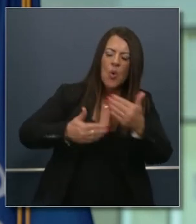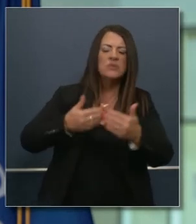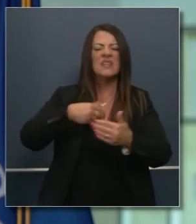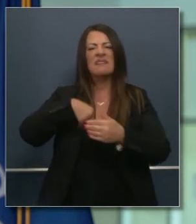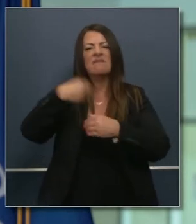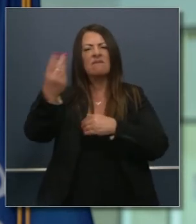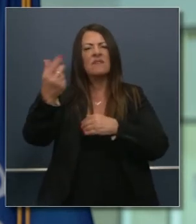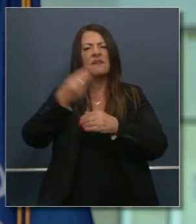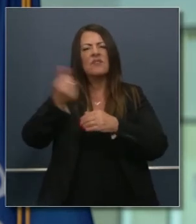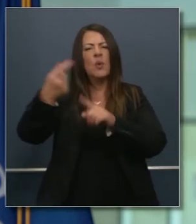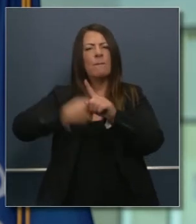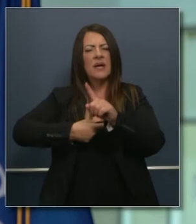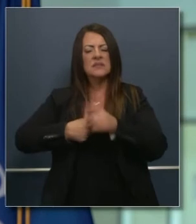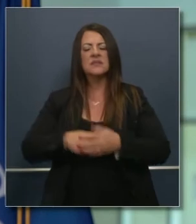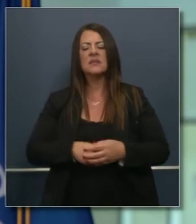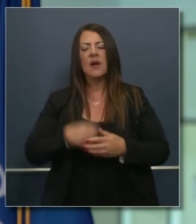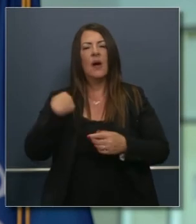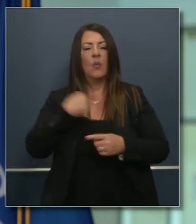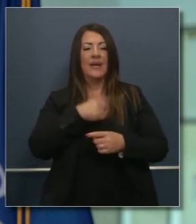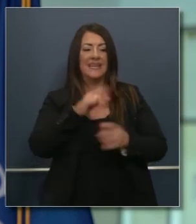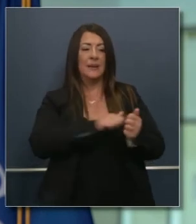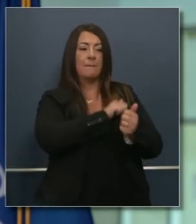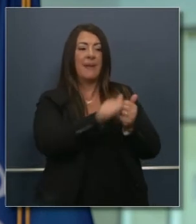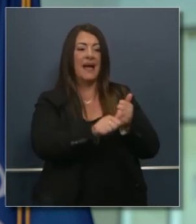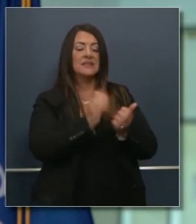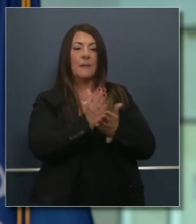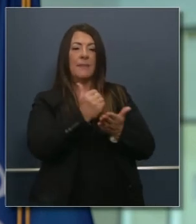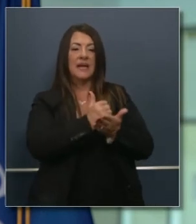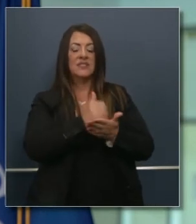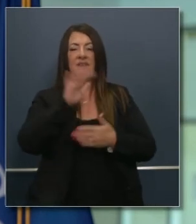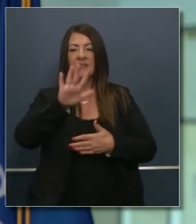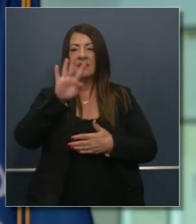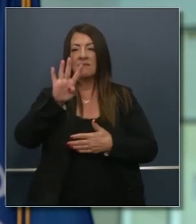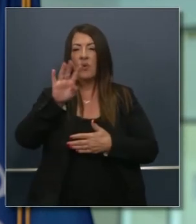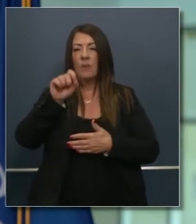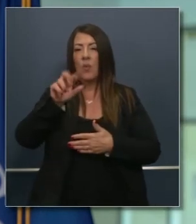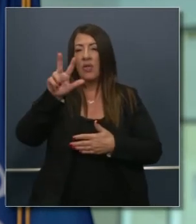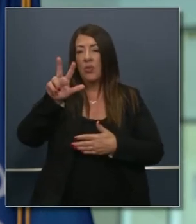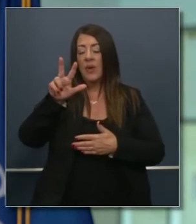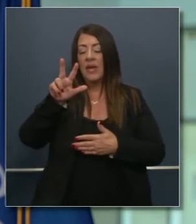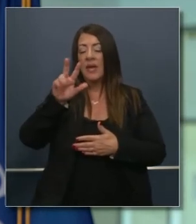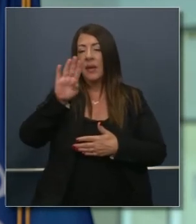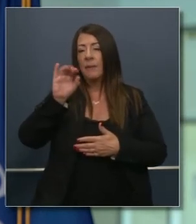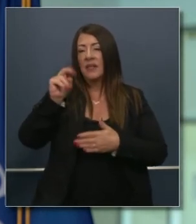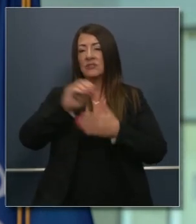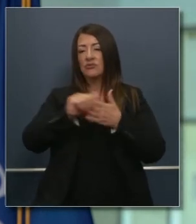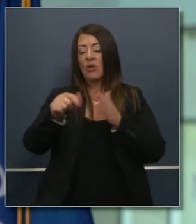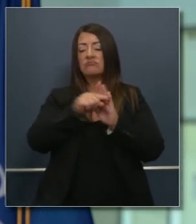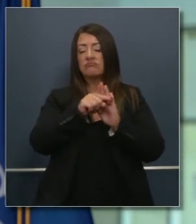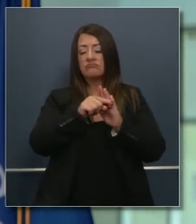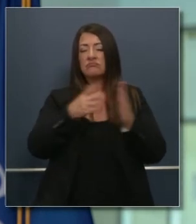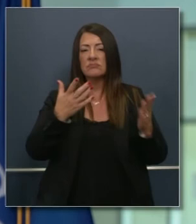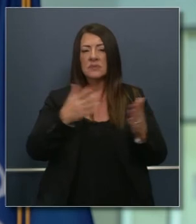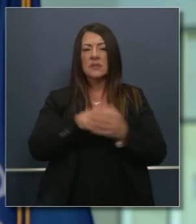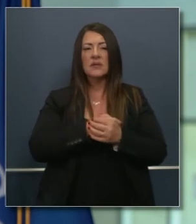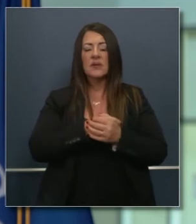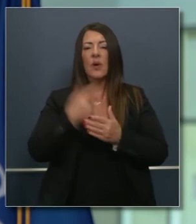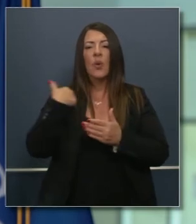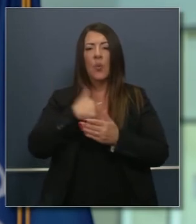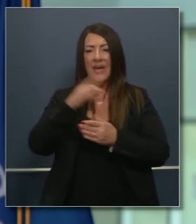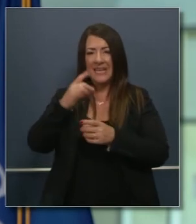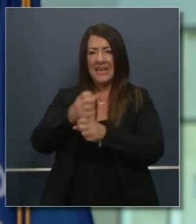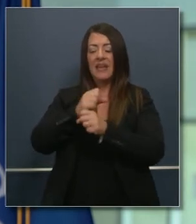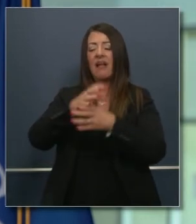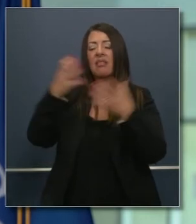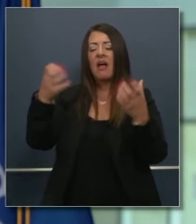veremos cómo va todo en los próximos meses pero hemos pues aprobado un presupuesto que cierra una brecha de 54 mil